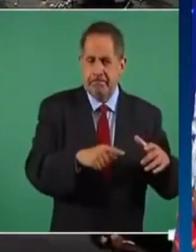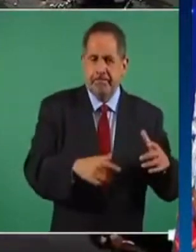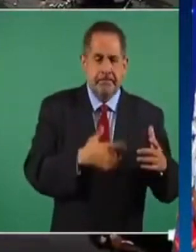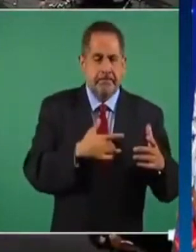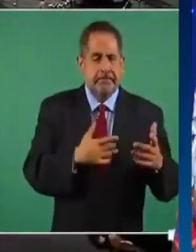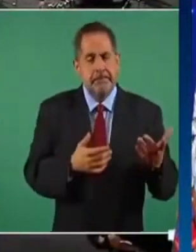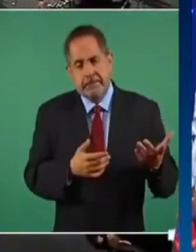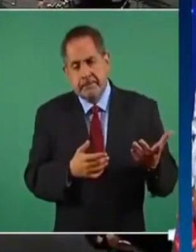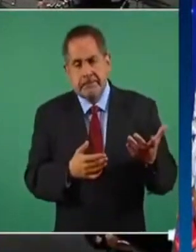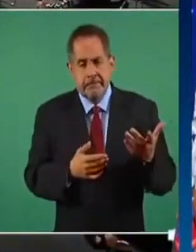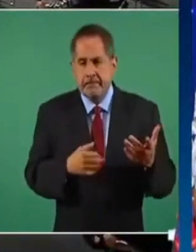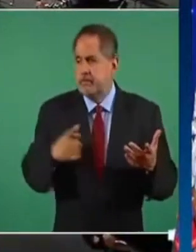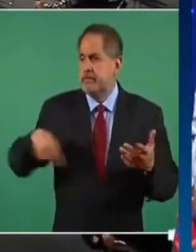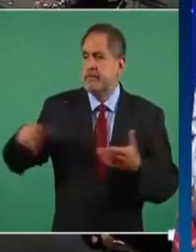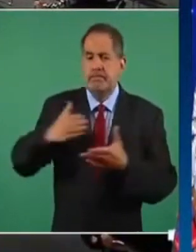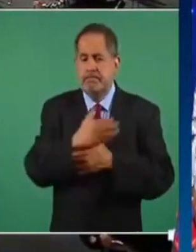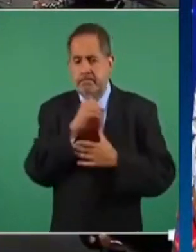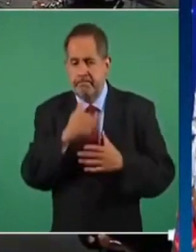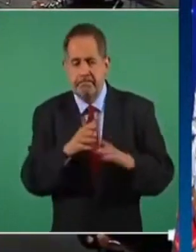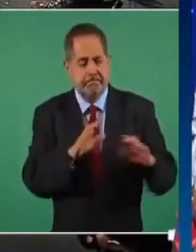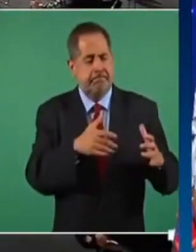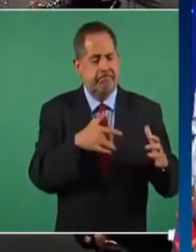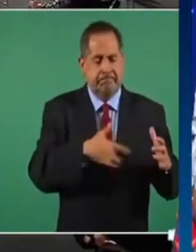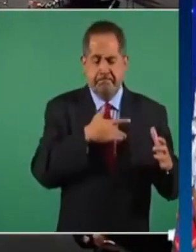sin injerencismos